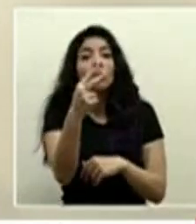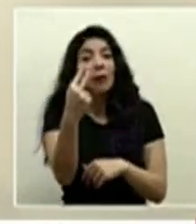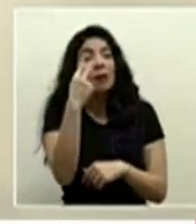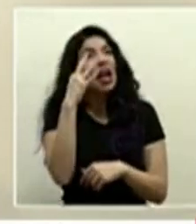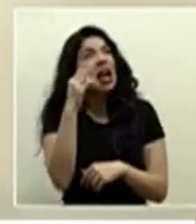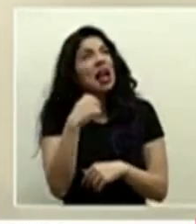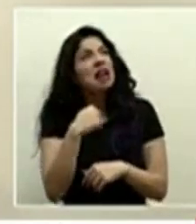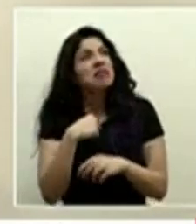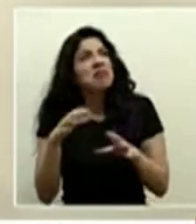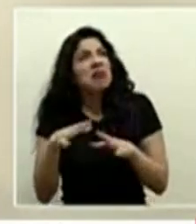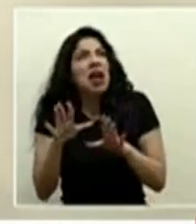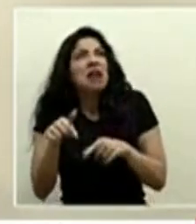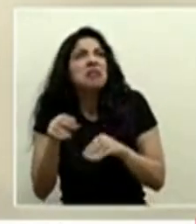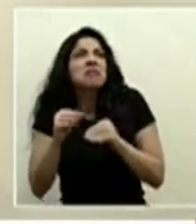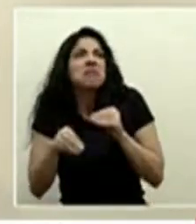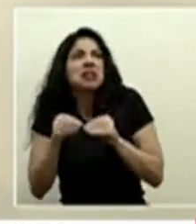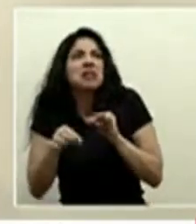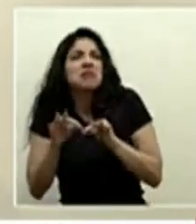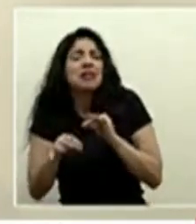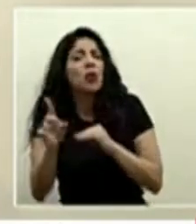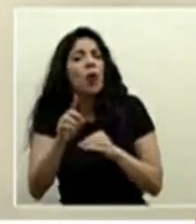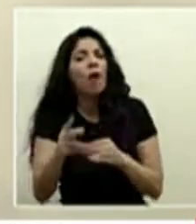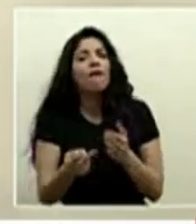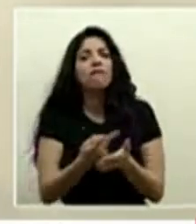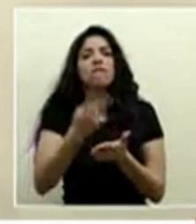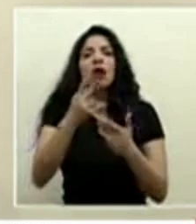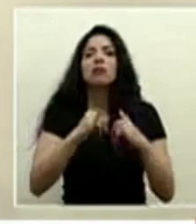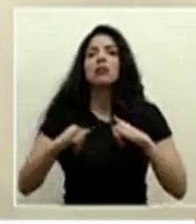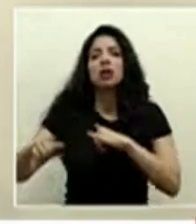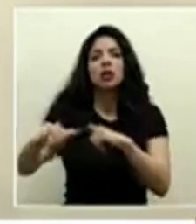piense que puede hacer menos o más aquí todos valen igual